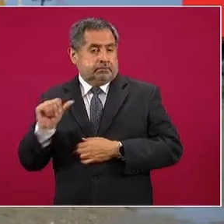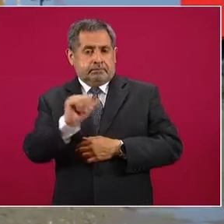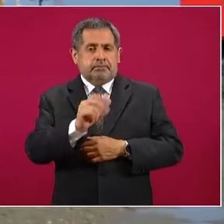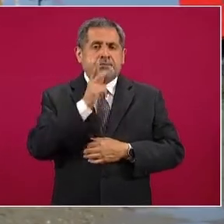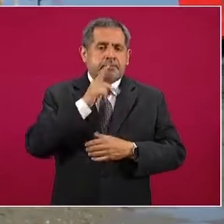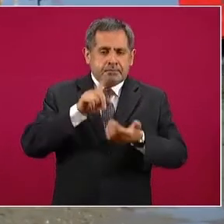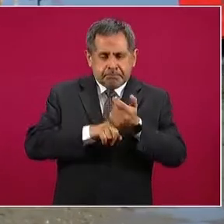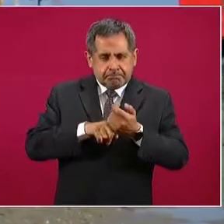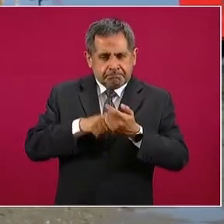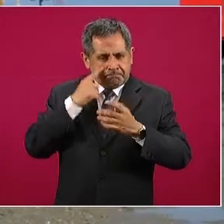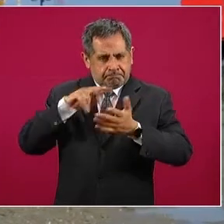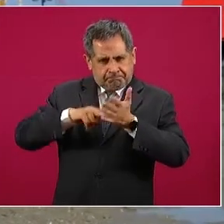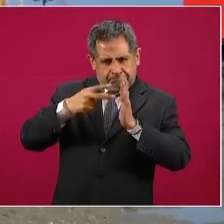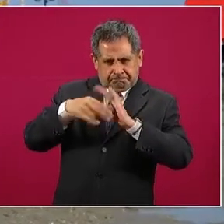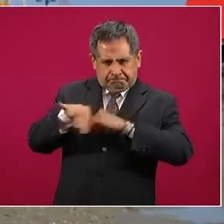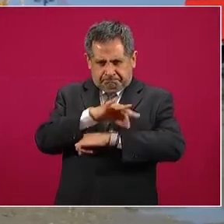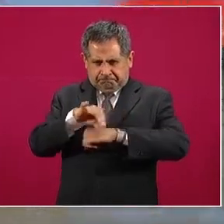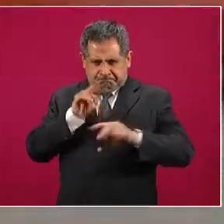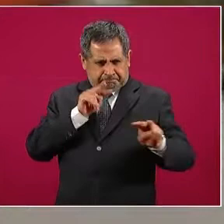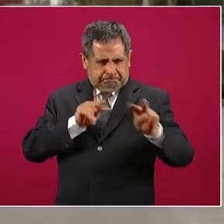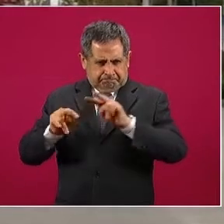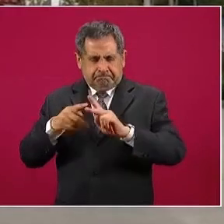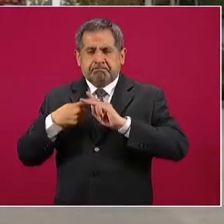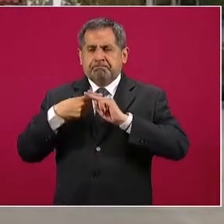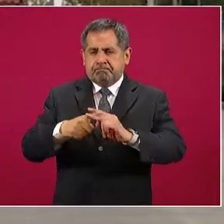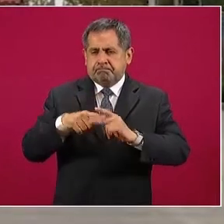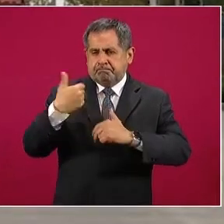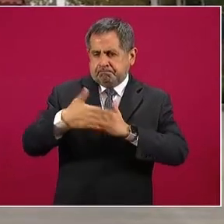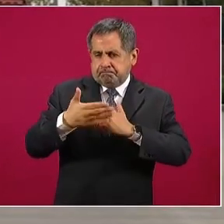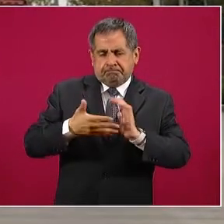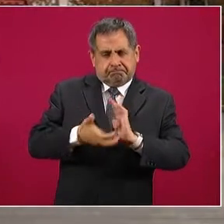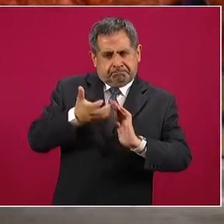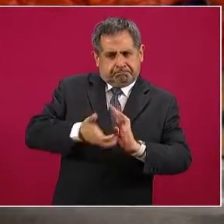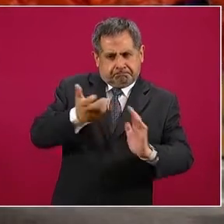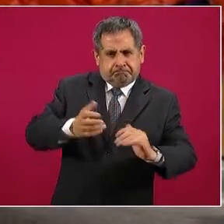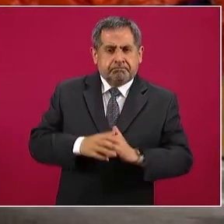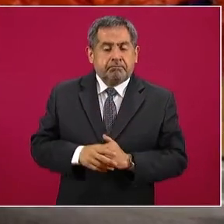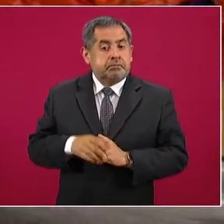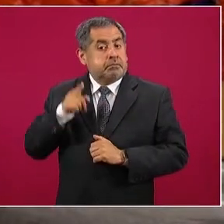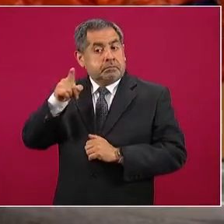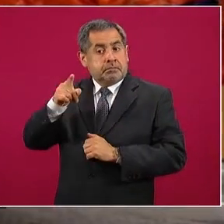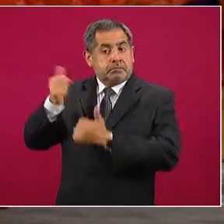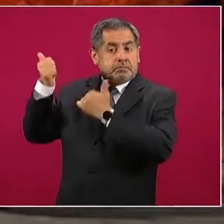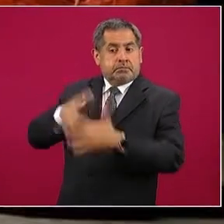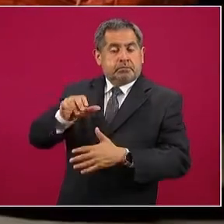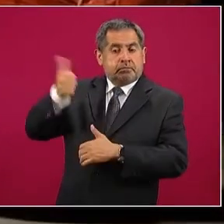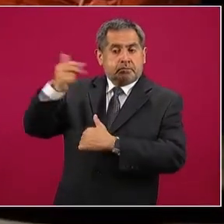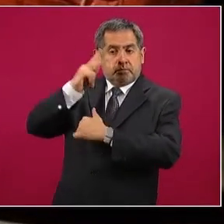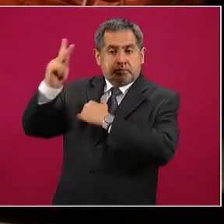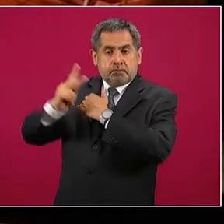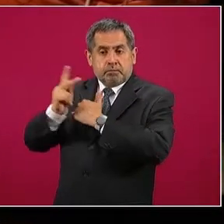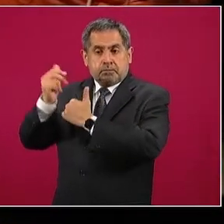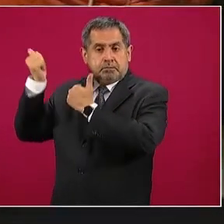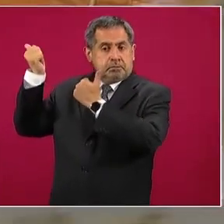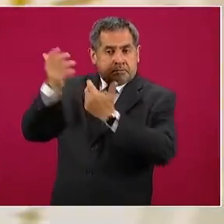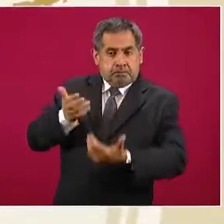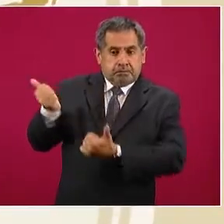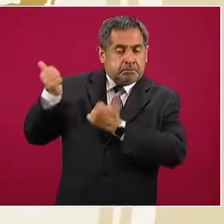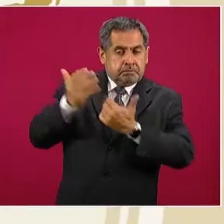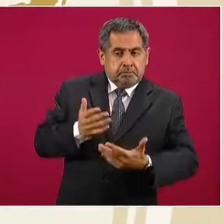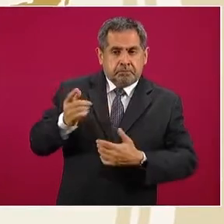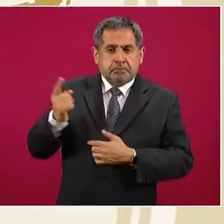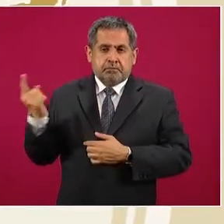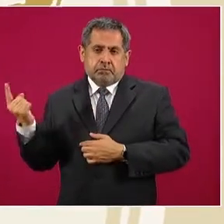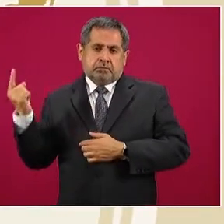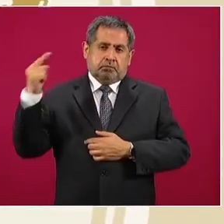topográfica para iniciar con las excavaciones. Inicia el movimiento de equipos fabricados en el extranjero. Las desaladoras ya se trasladan hacia el puerto